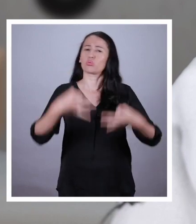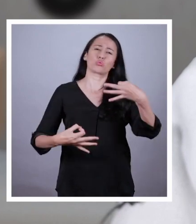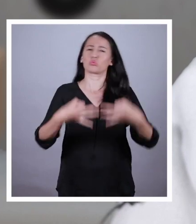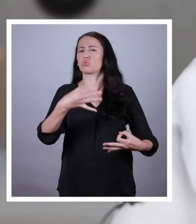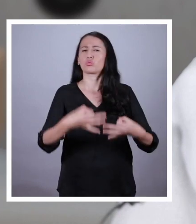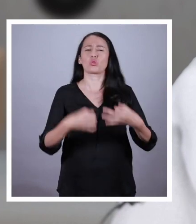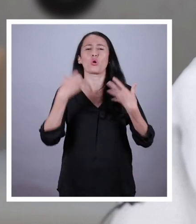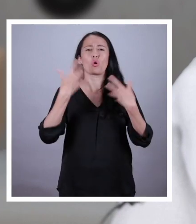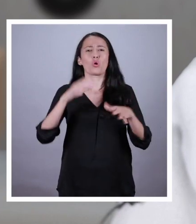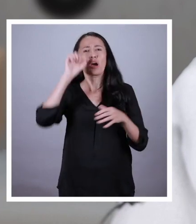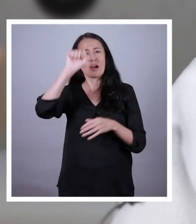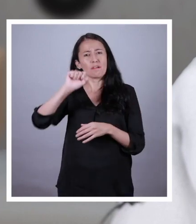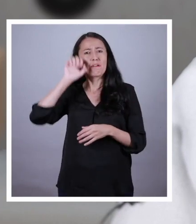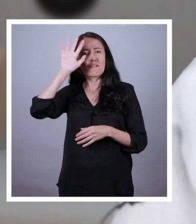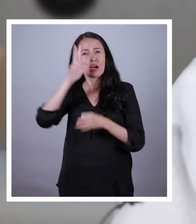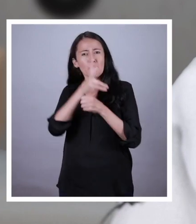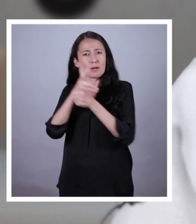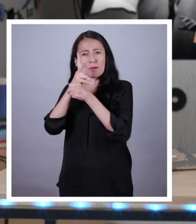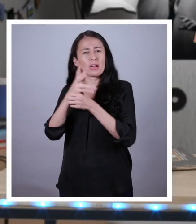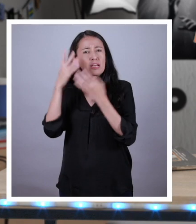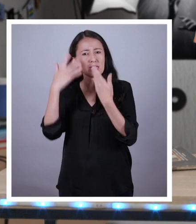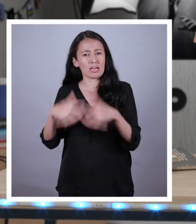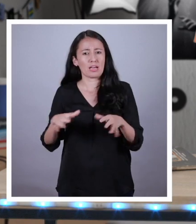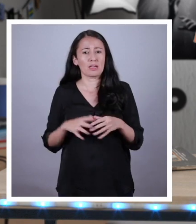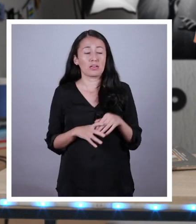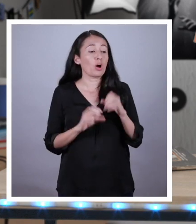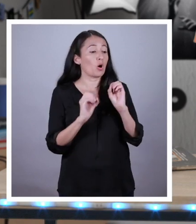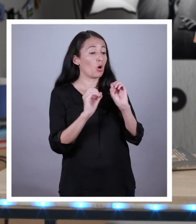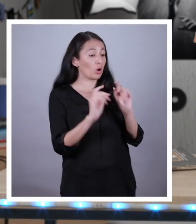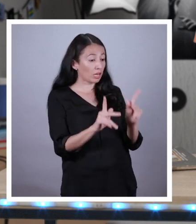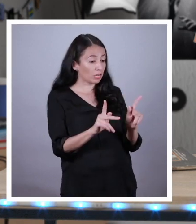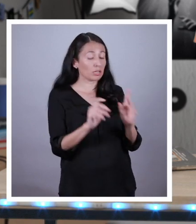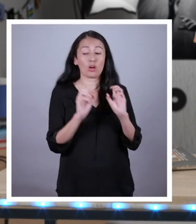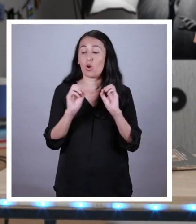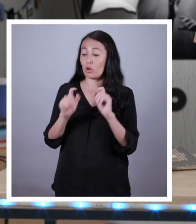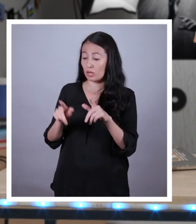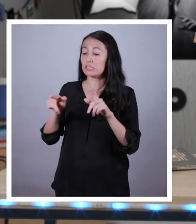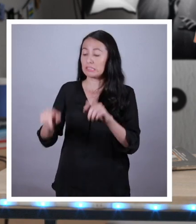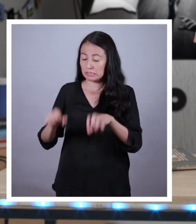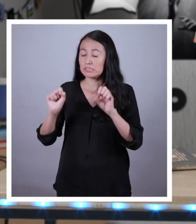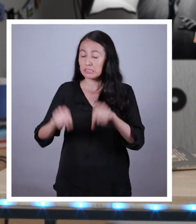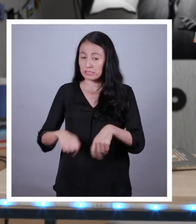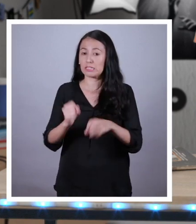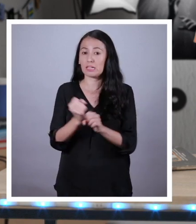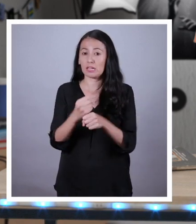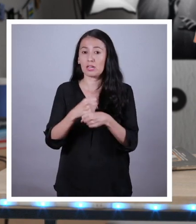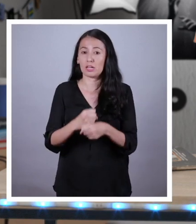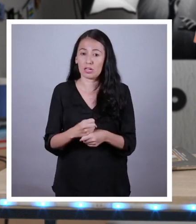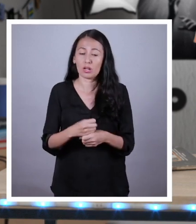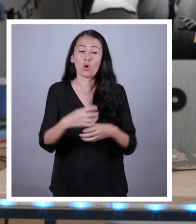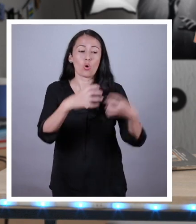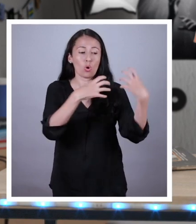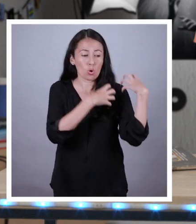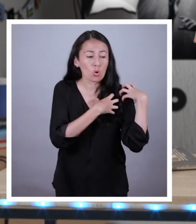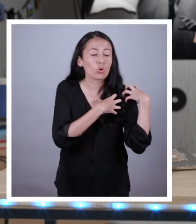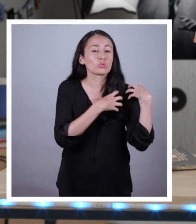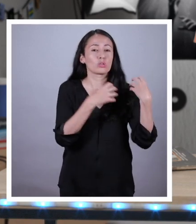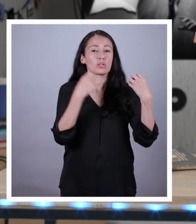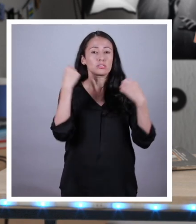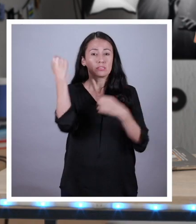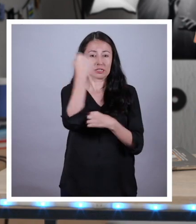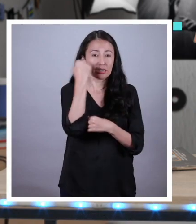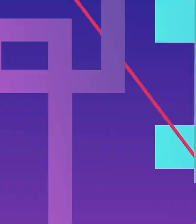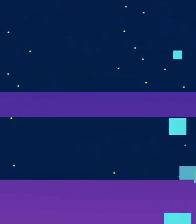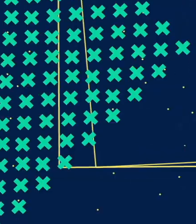finalizar la filmación nos dejen en nuestro lugar. Ok, ¿considera lo hecho? Voy a garantizar sus derechos.